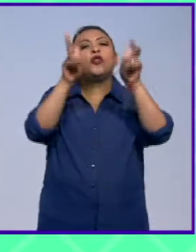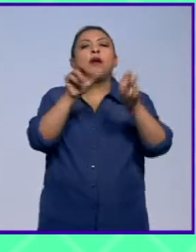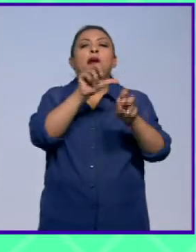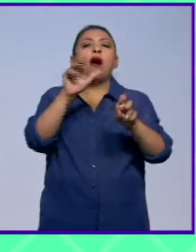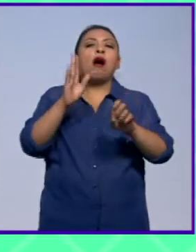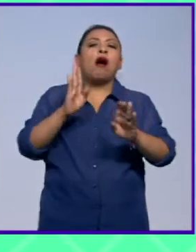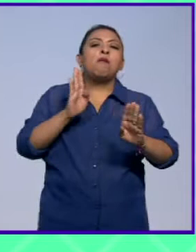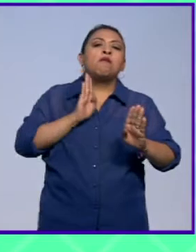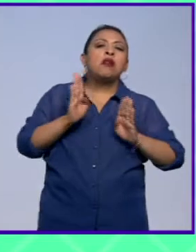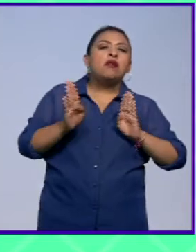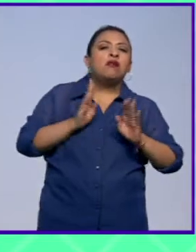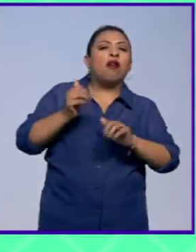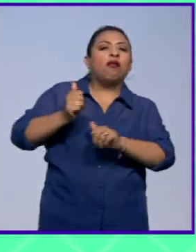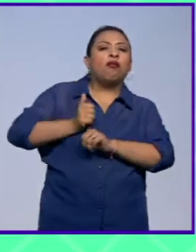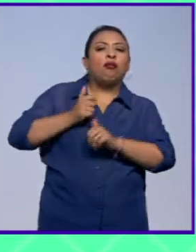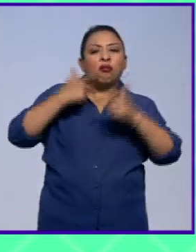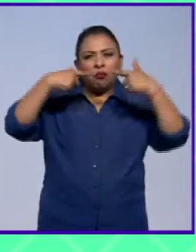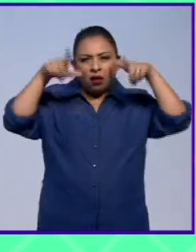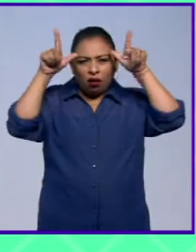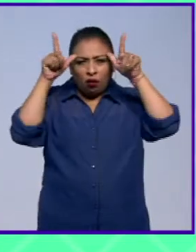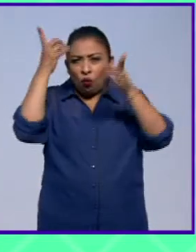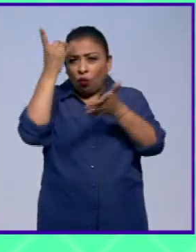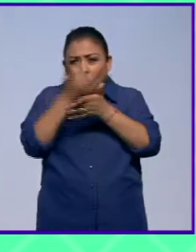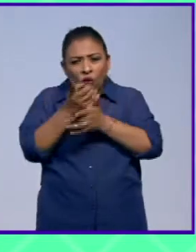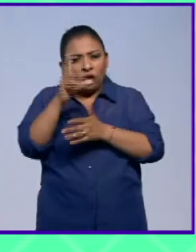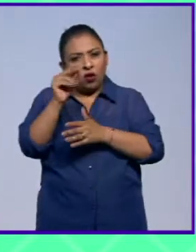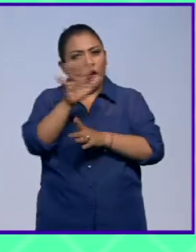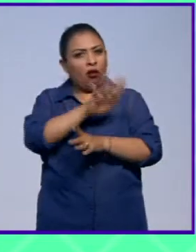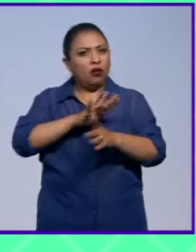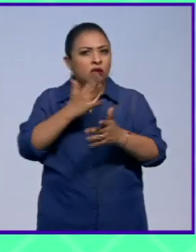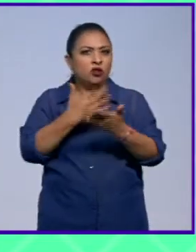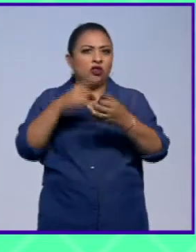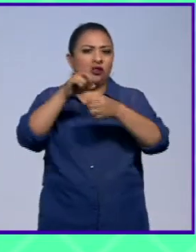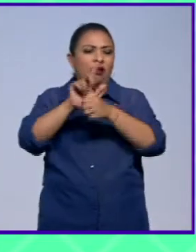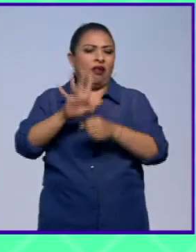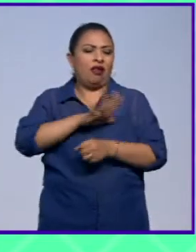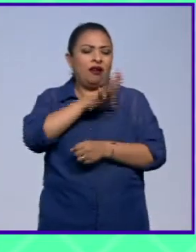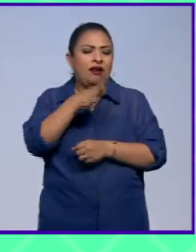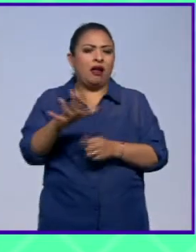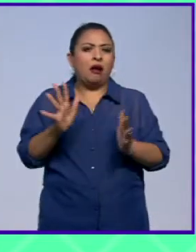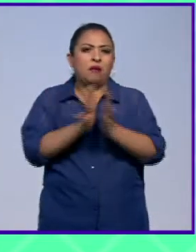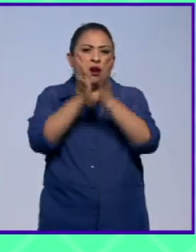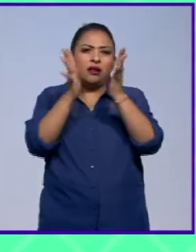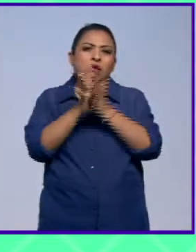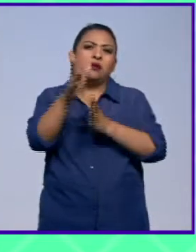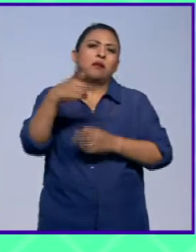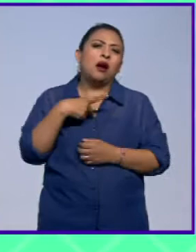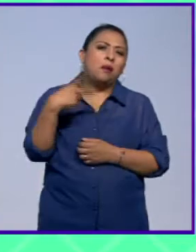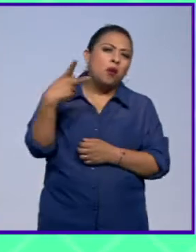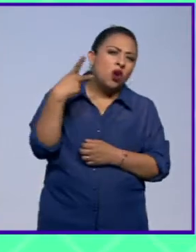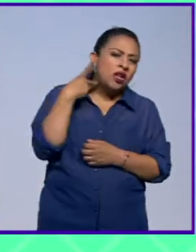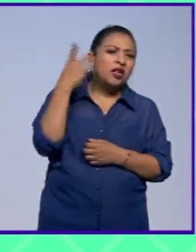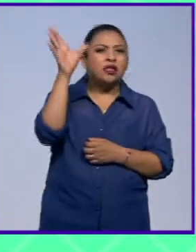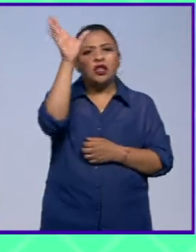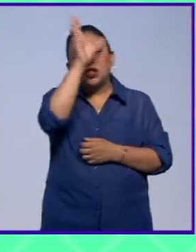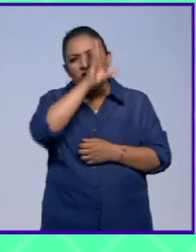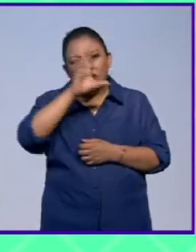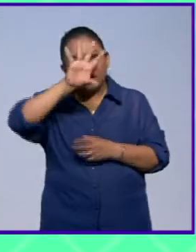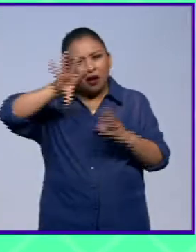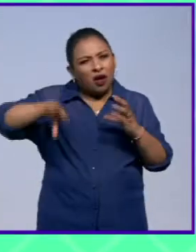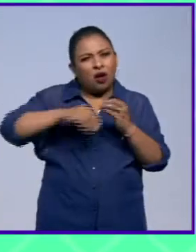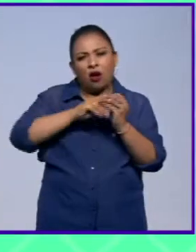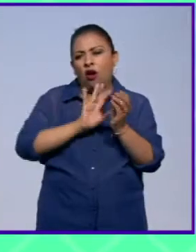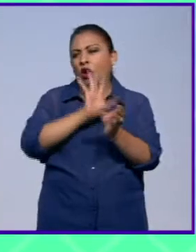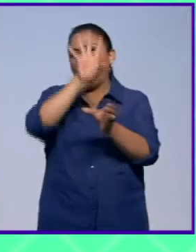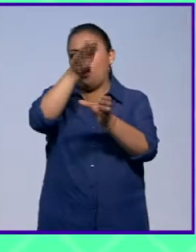militares o de marinos, es un tema que compete a la sociedad en general, a la parte política, a la parte científica, a